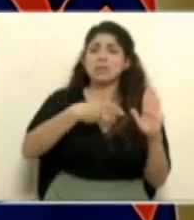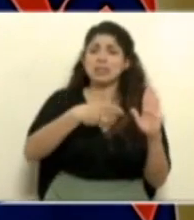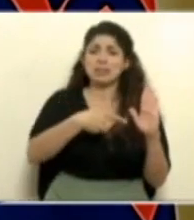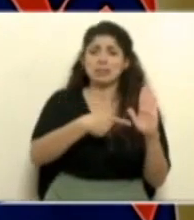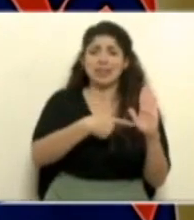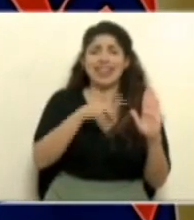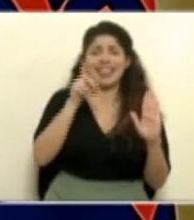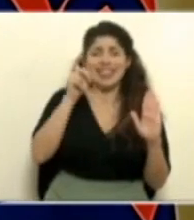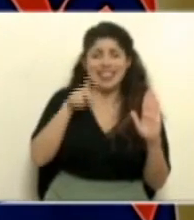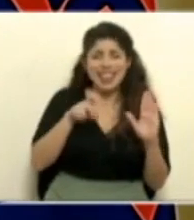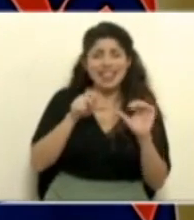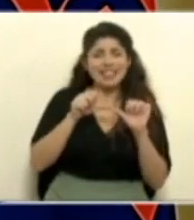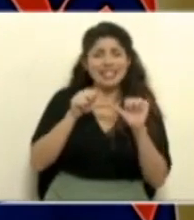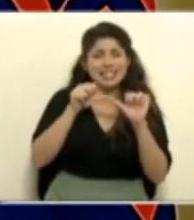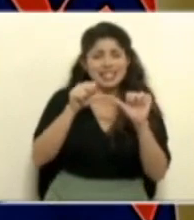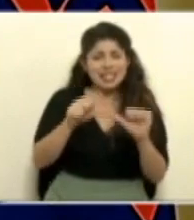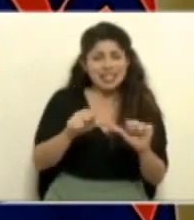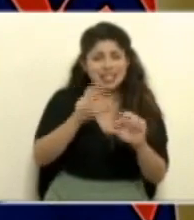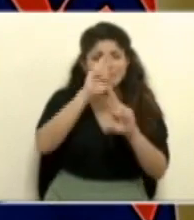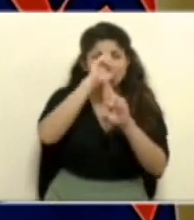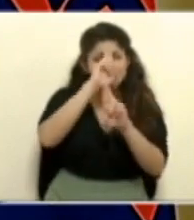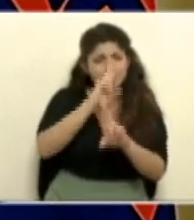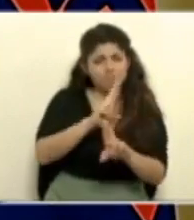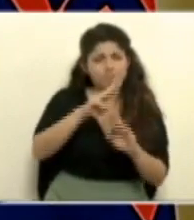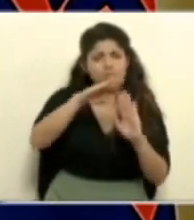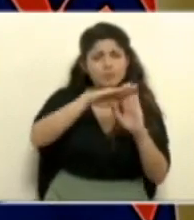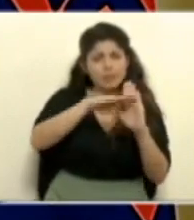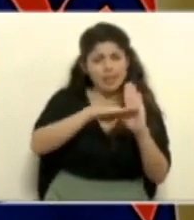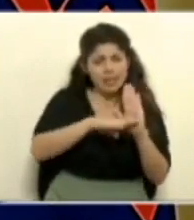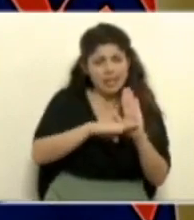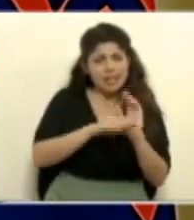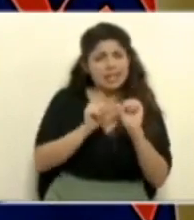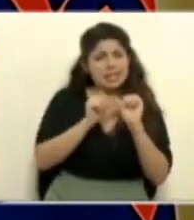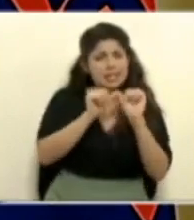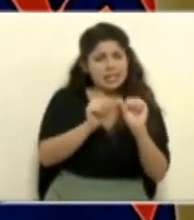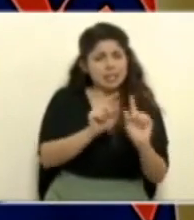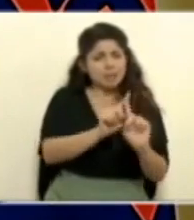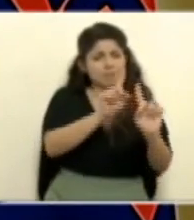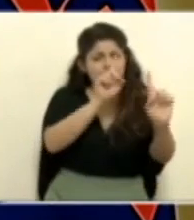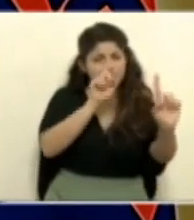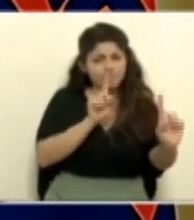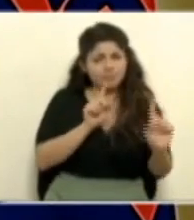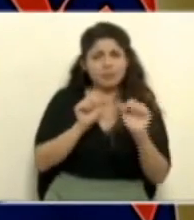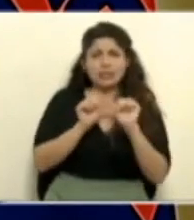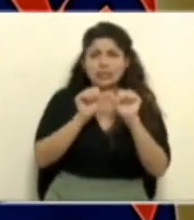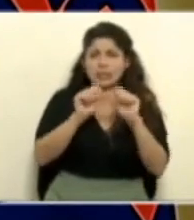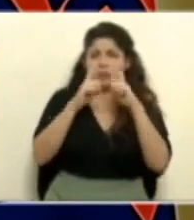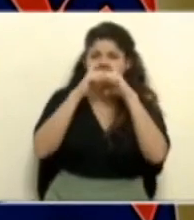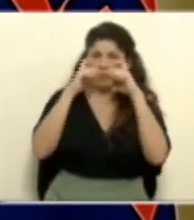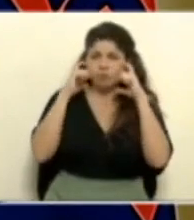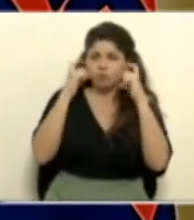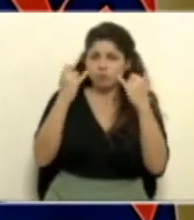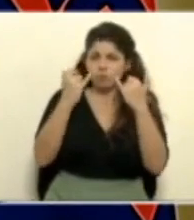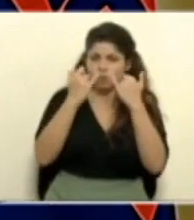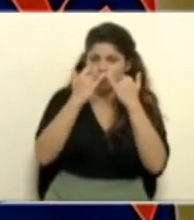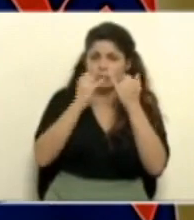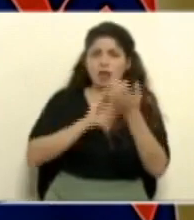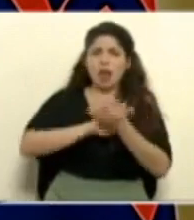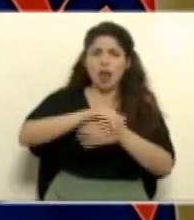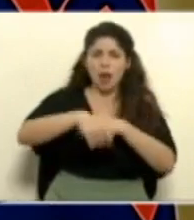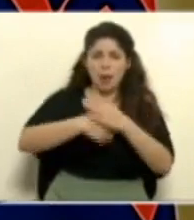Tenemos que seguir siendo respetuosos de las medidas de distanciamiento, del uso de mascarilla, el lavado de manos